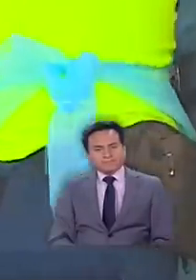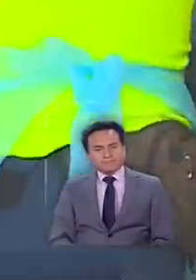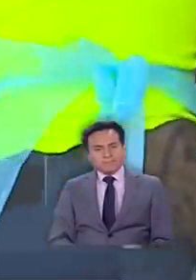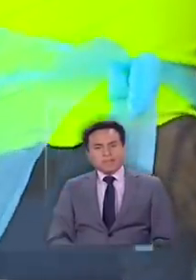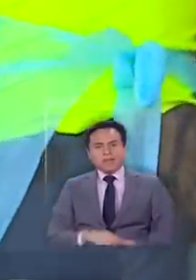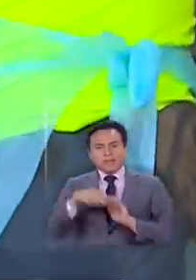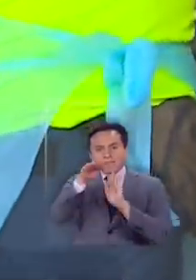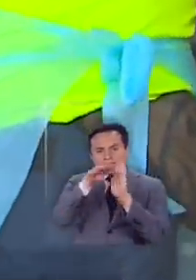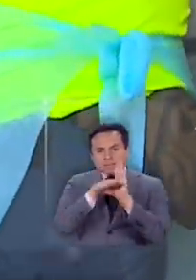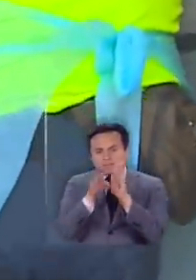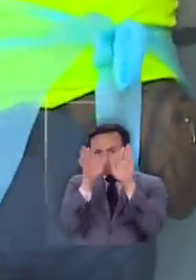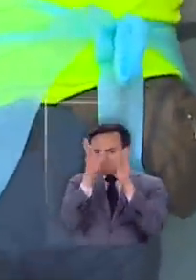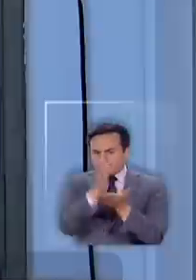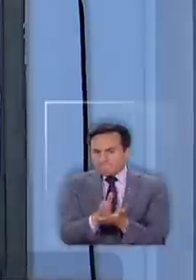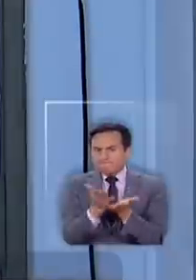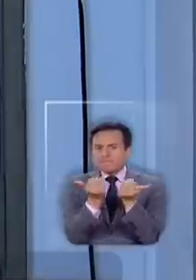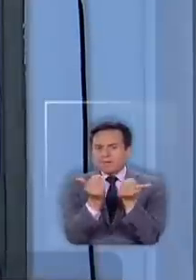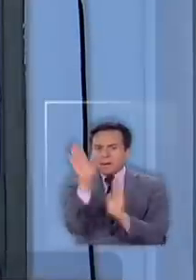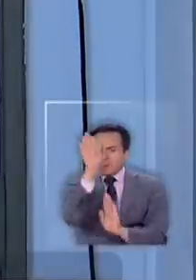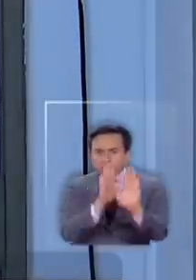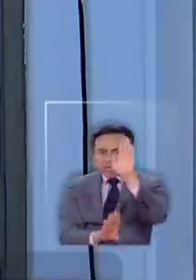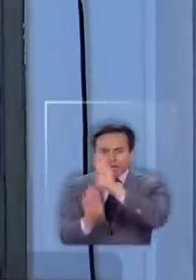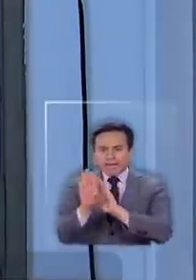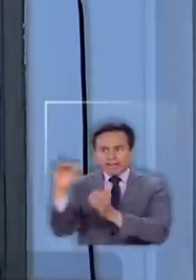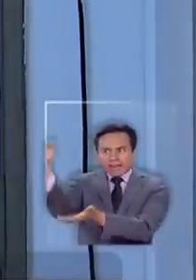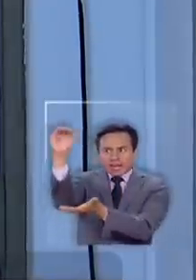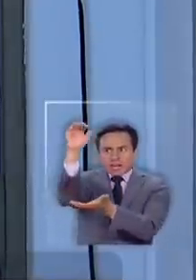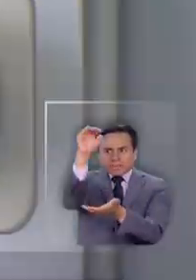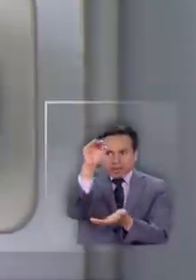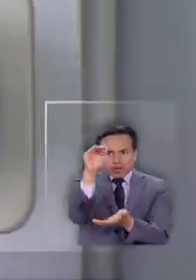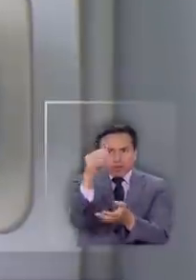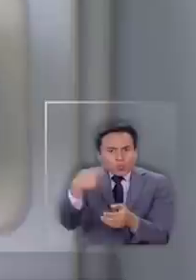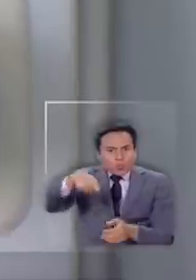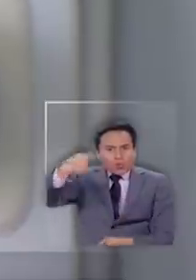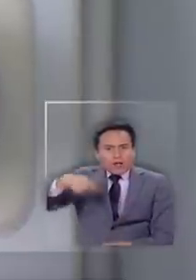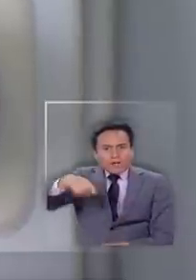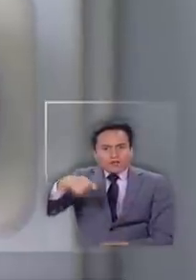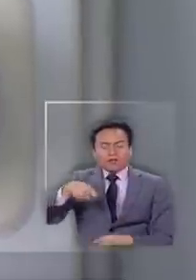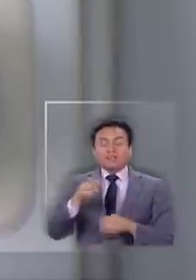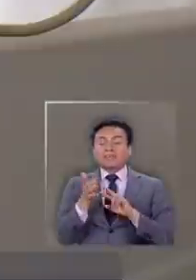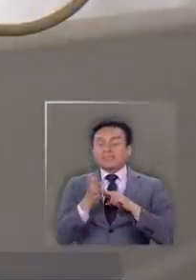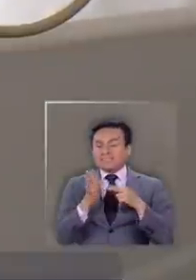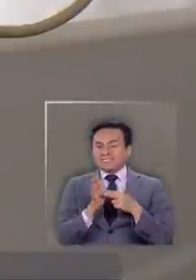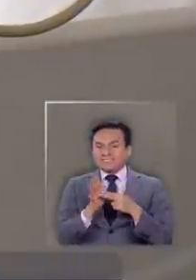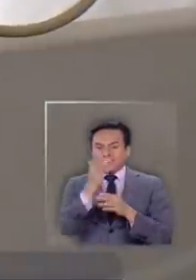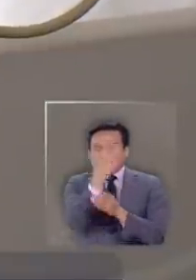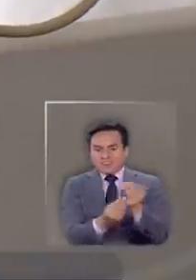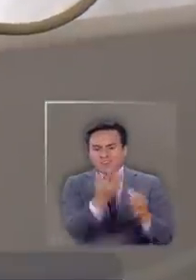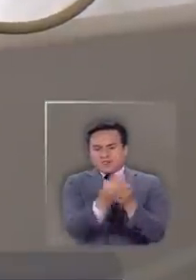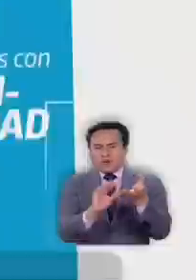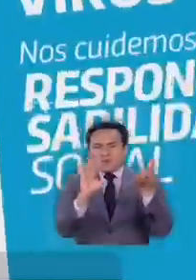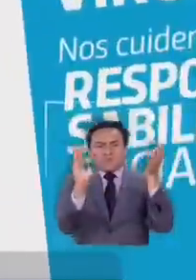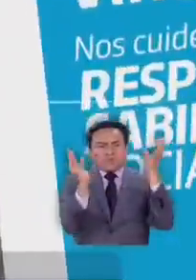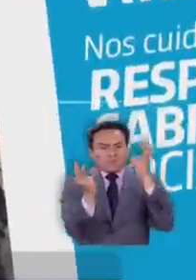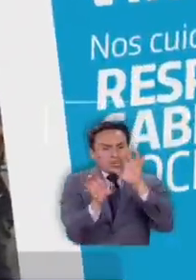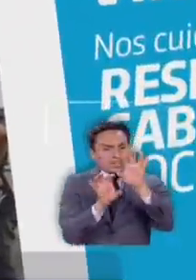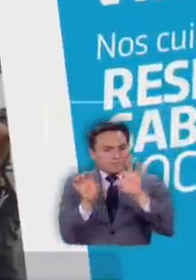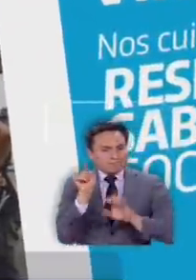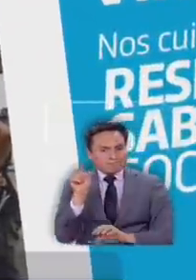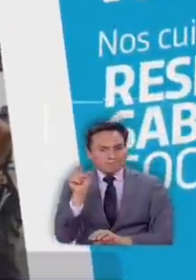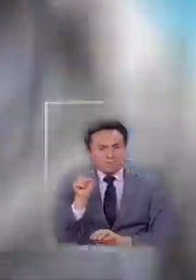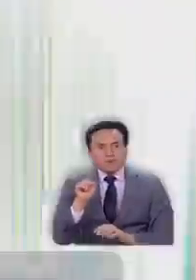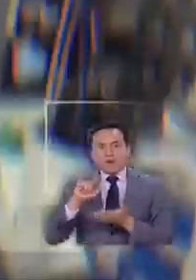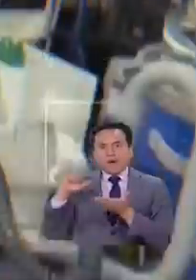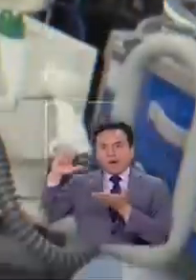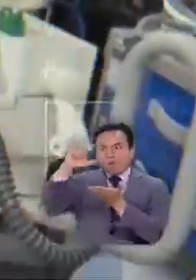Medidas necesarias para proteger un cargamento de alto valor. Crisis de abastecimiento mundial que ha convertido